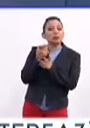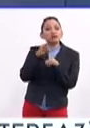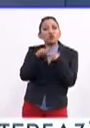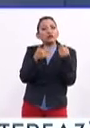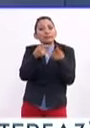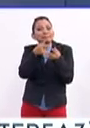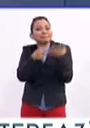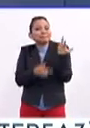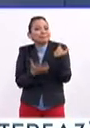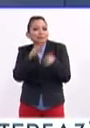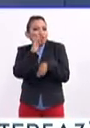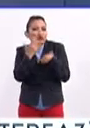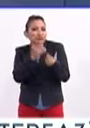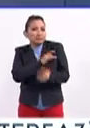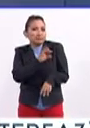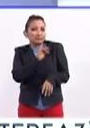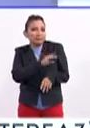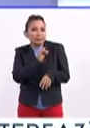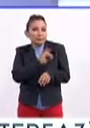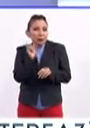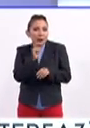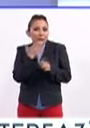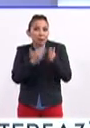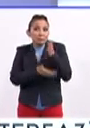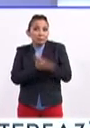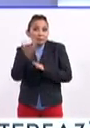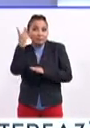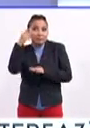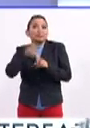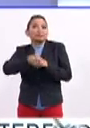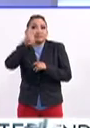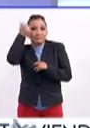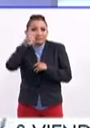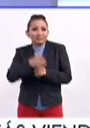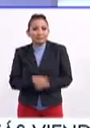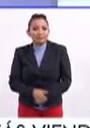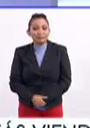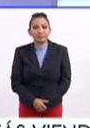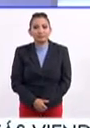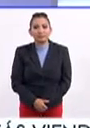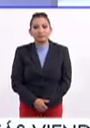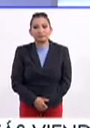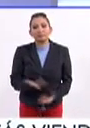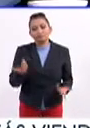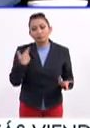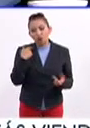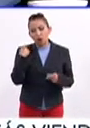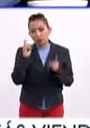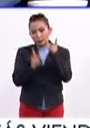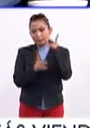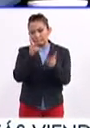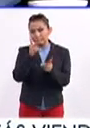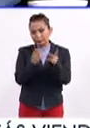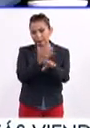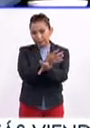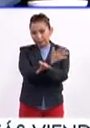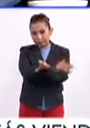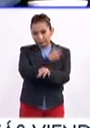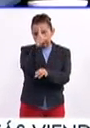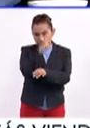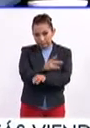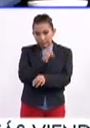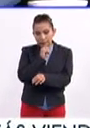estas cuestiones que todo mundo tenemos cuando viajamos por primera vez en una experiencia como esta. Sí, claro, conversando con unos compañeros, este,